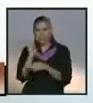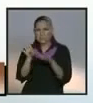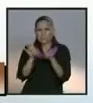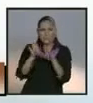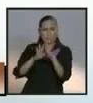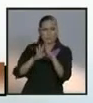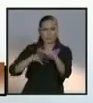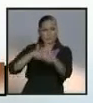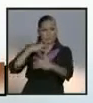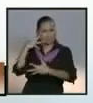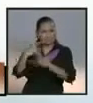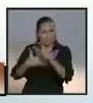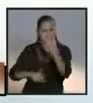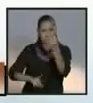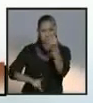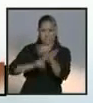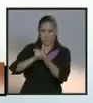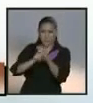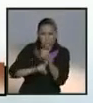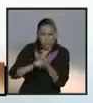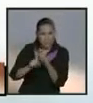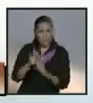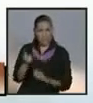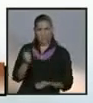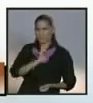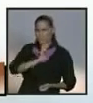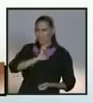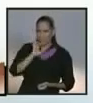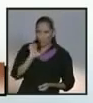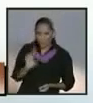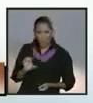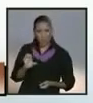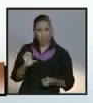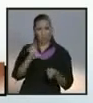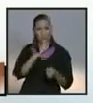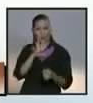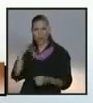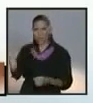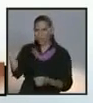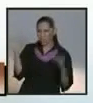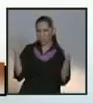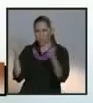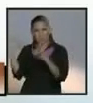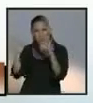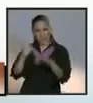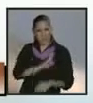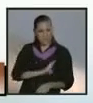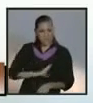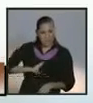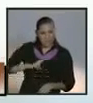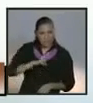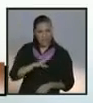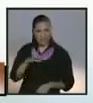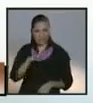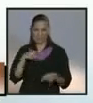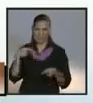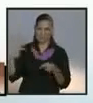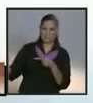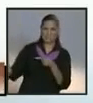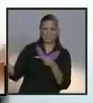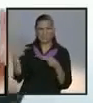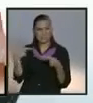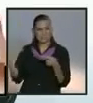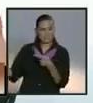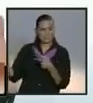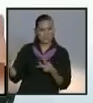el odio, cómo se vuelve a sembrar el rencor, la división y el resentimiento entre los